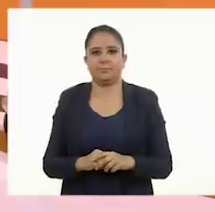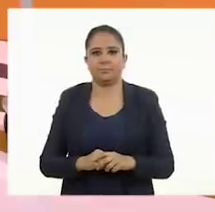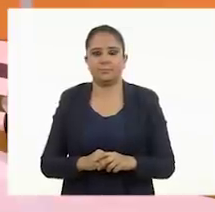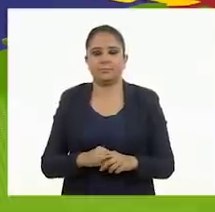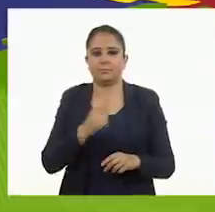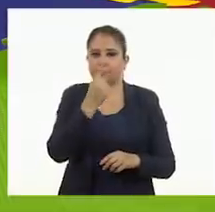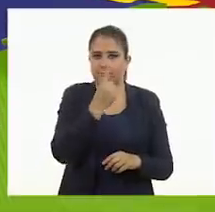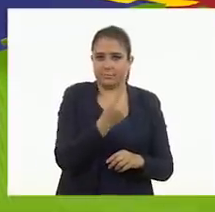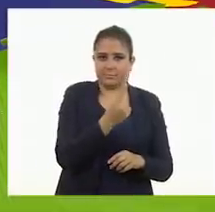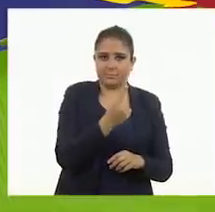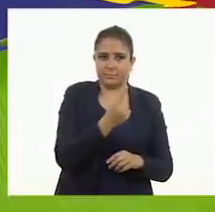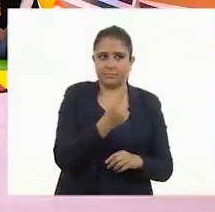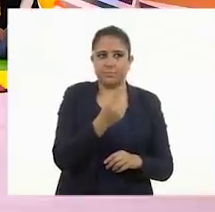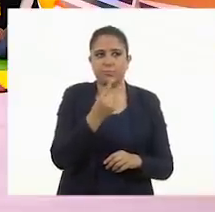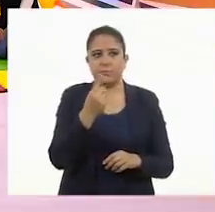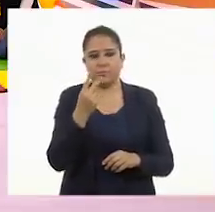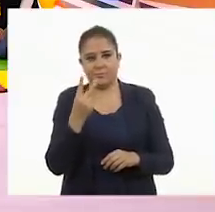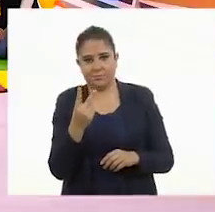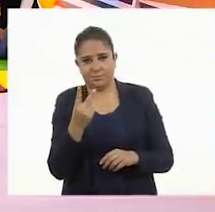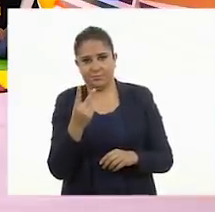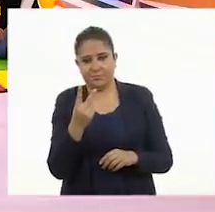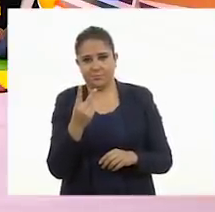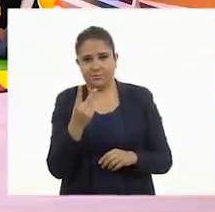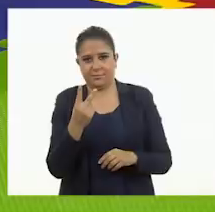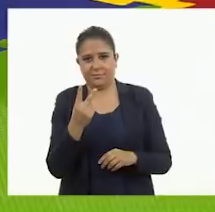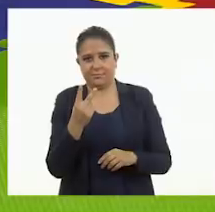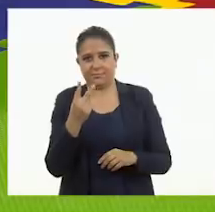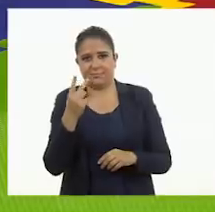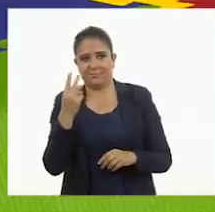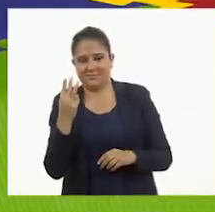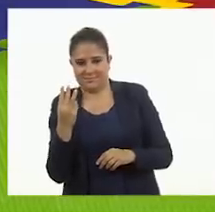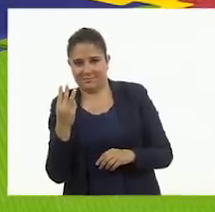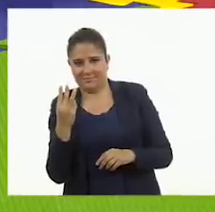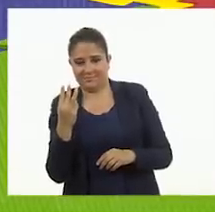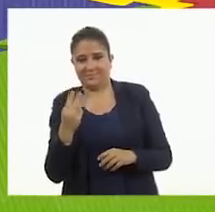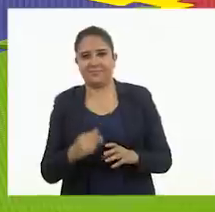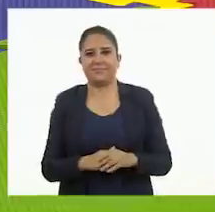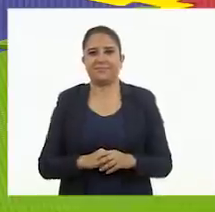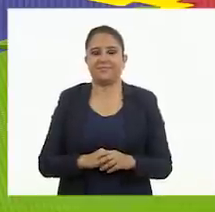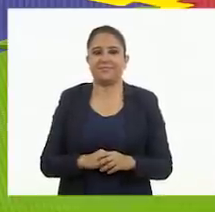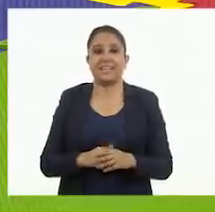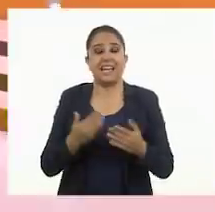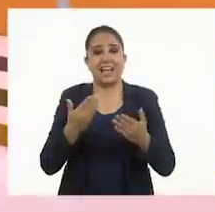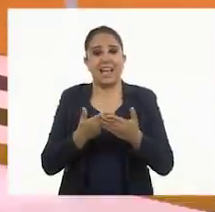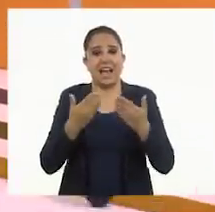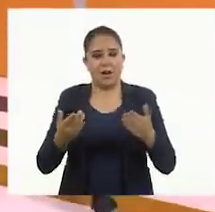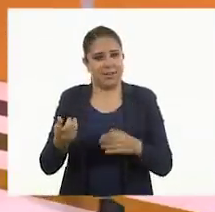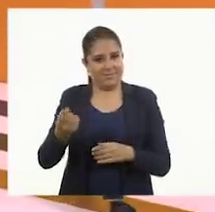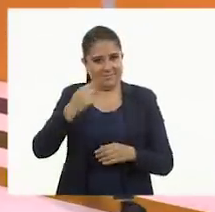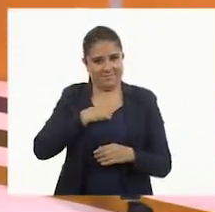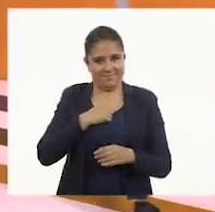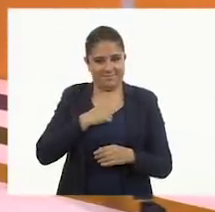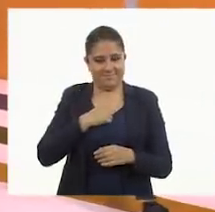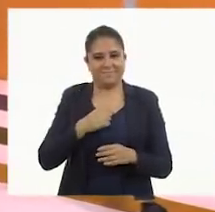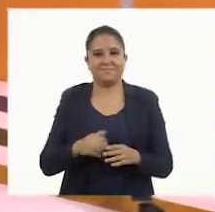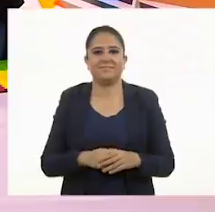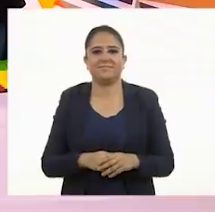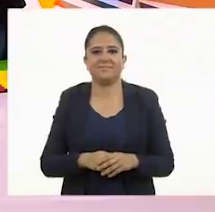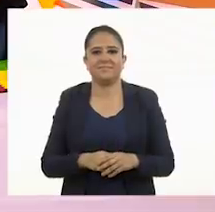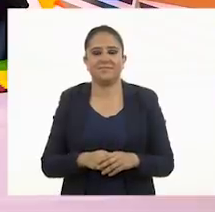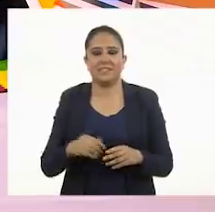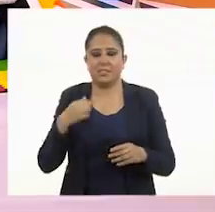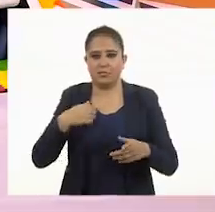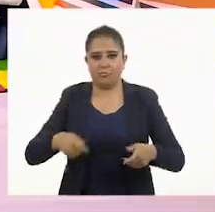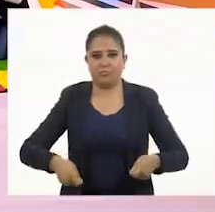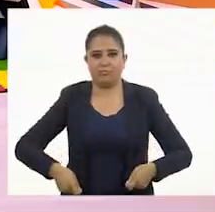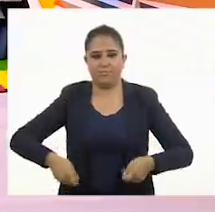Una. Dos. Tres. Tres. Ahora es mi turno. Voy a lanzar el